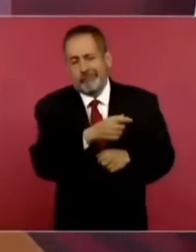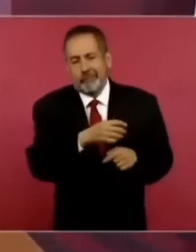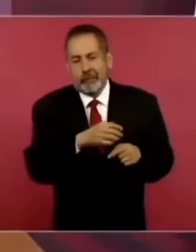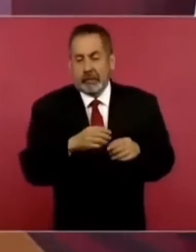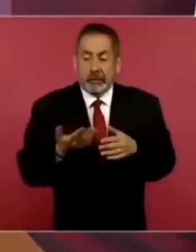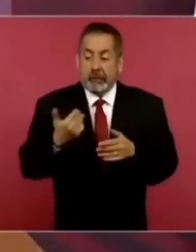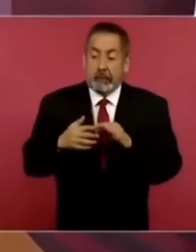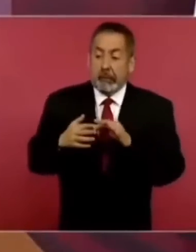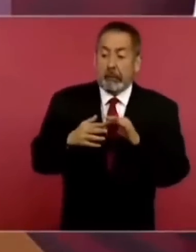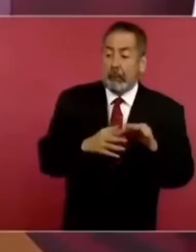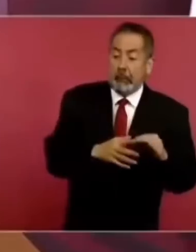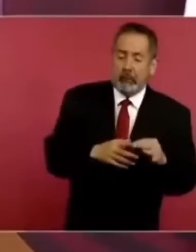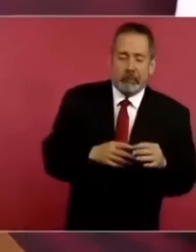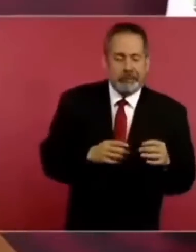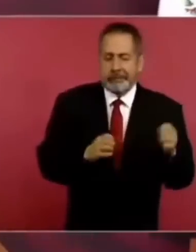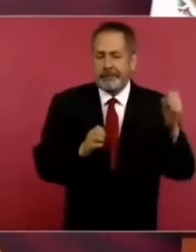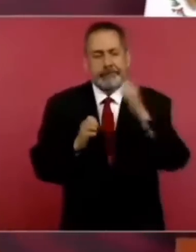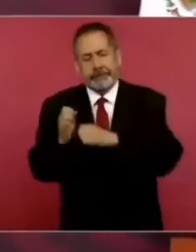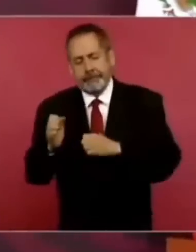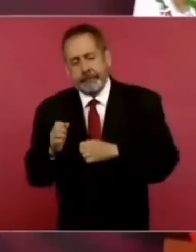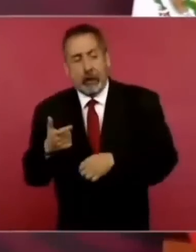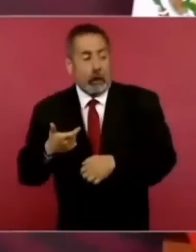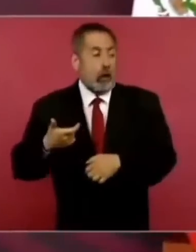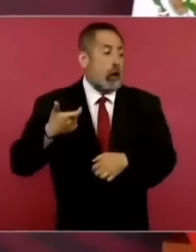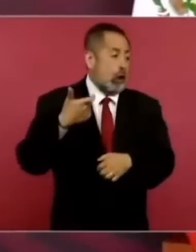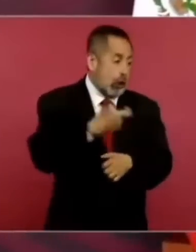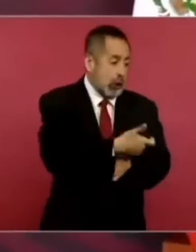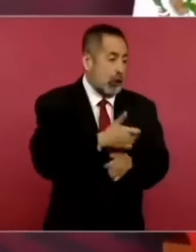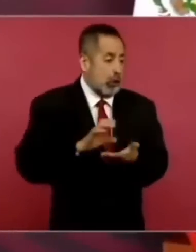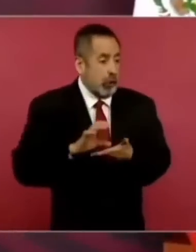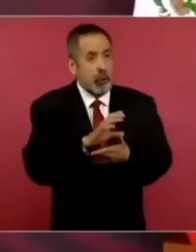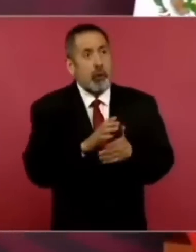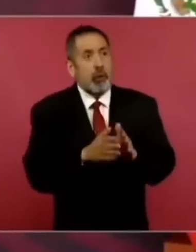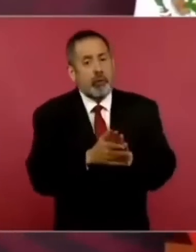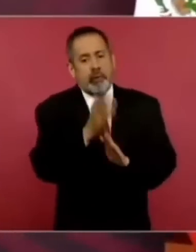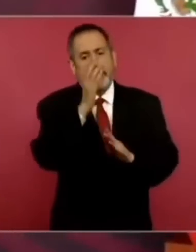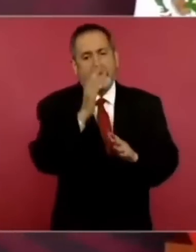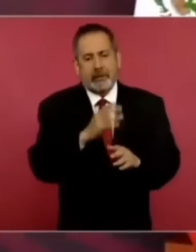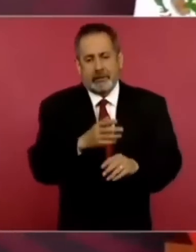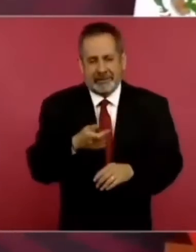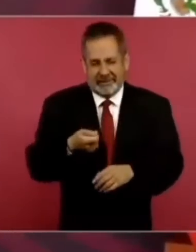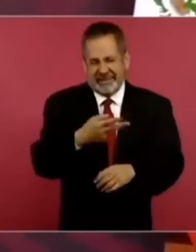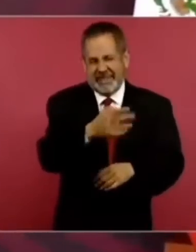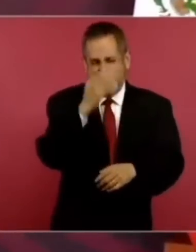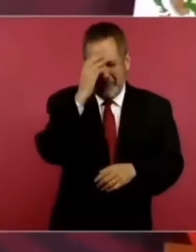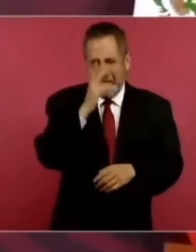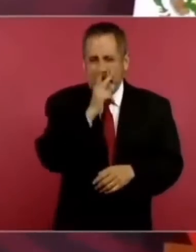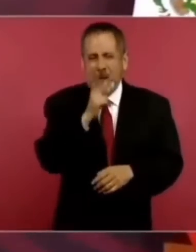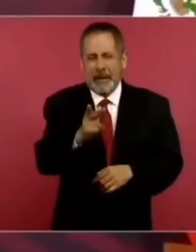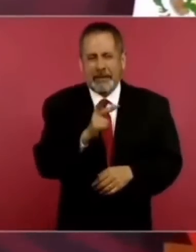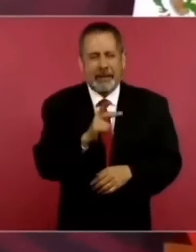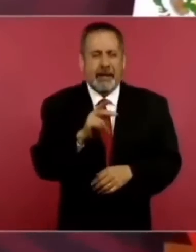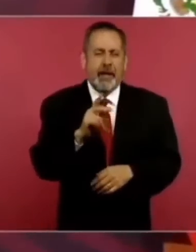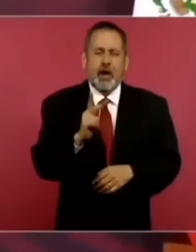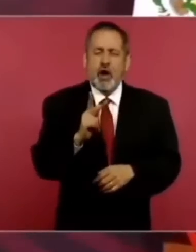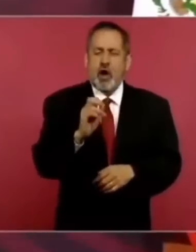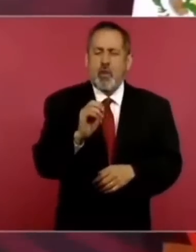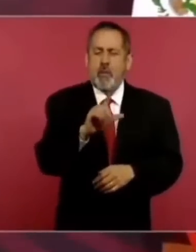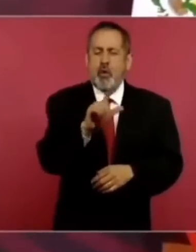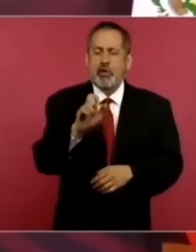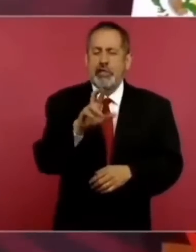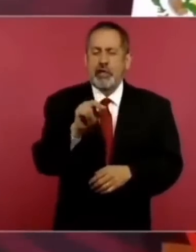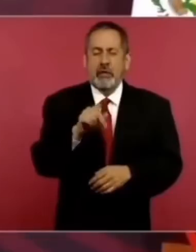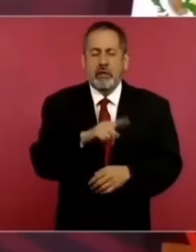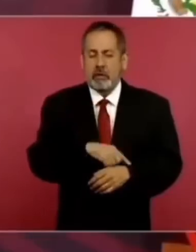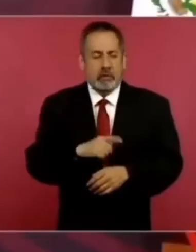traficante de personas mejor conocidos como polleros ya les pagaron,